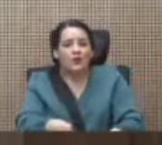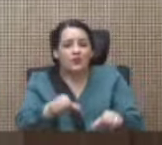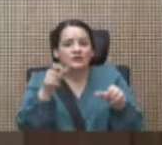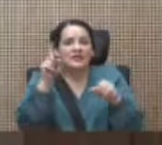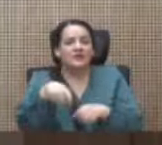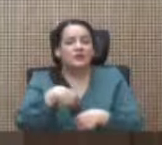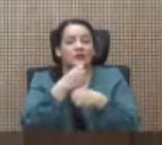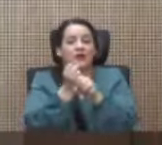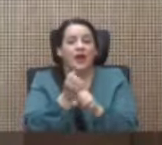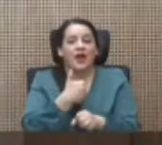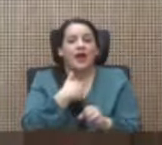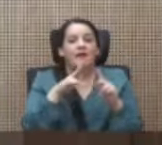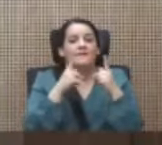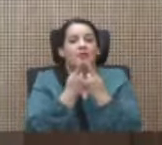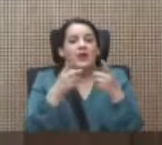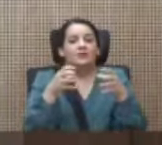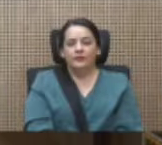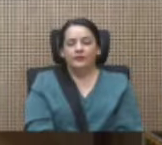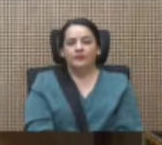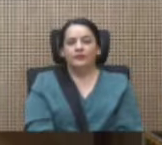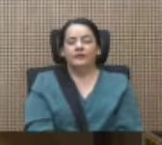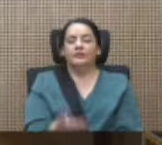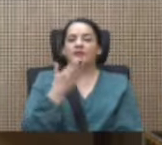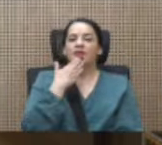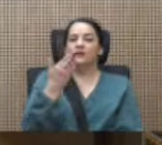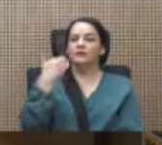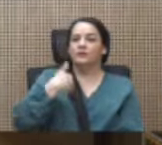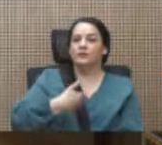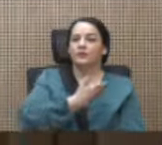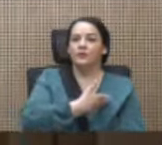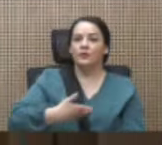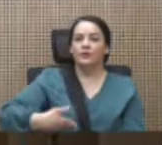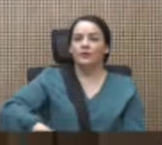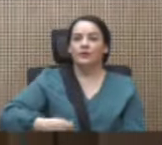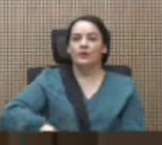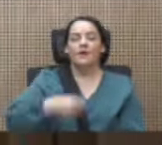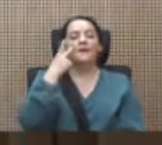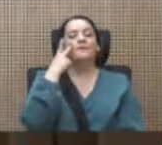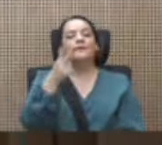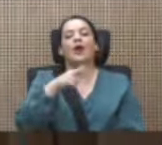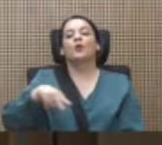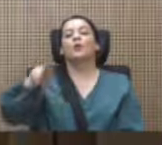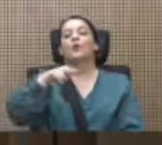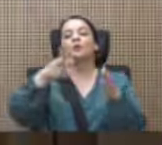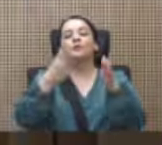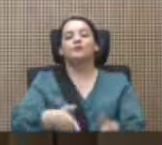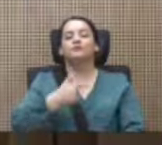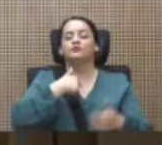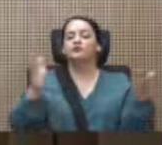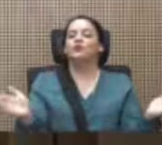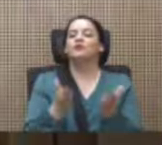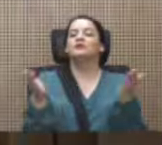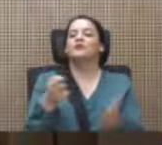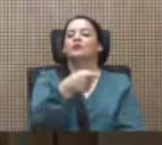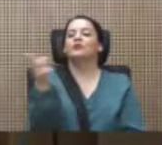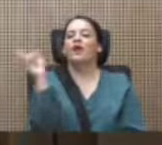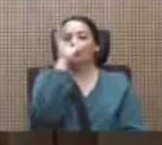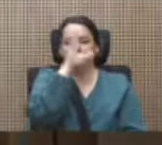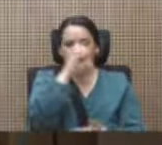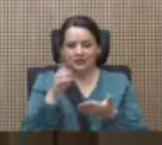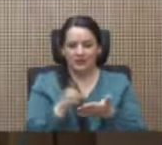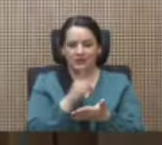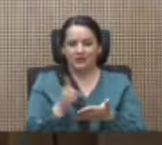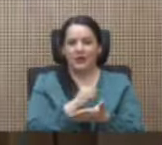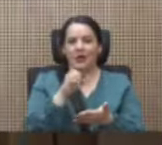porque hay fracciones que no dejan que aquí las cosas se hicieran. Gracias señor presidente. Vean compañeros yo los insto a buscar en el diccionario de la